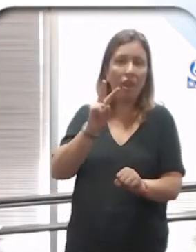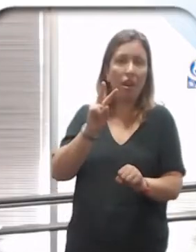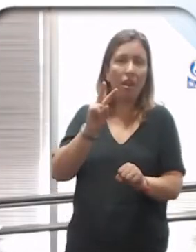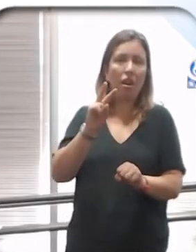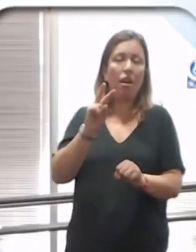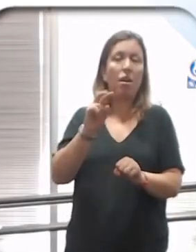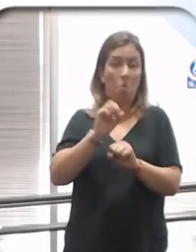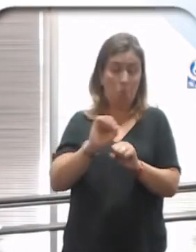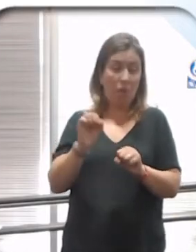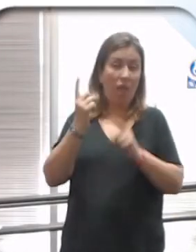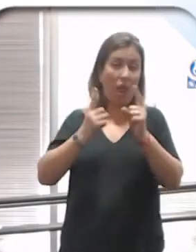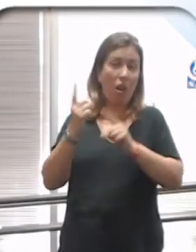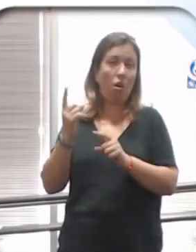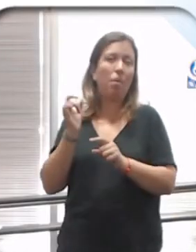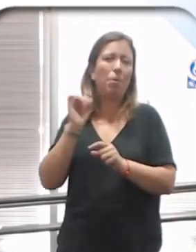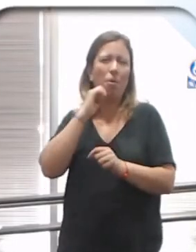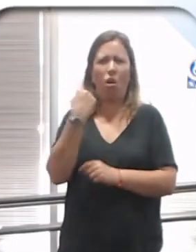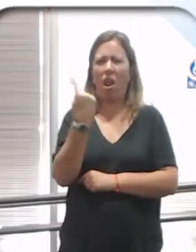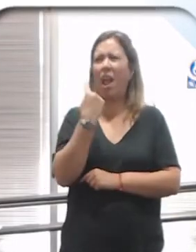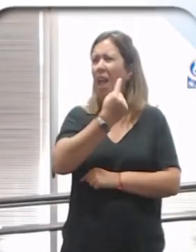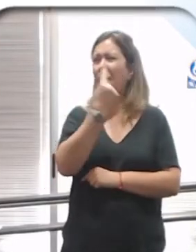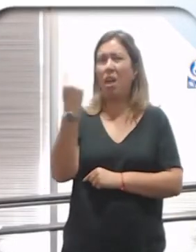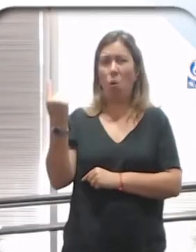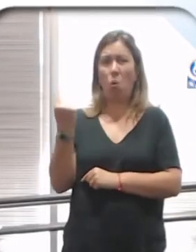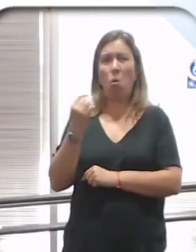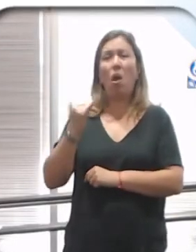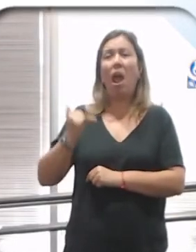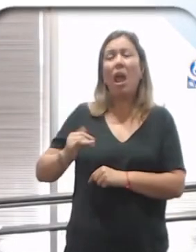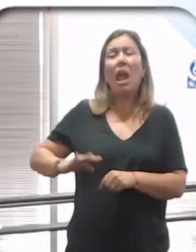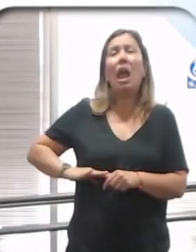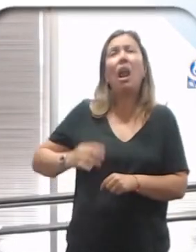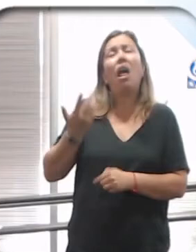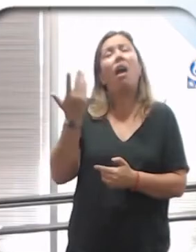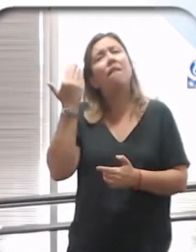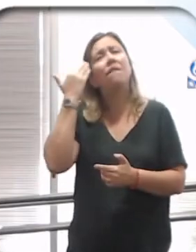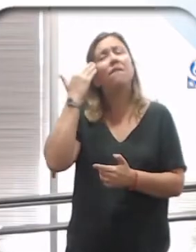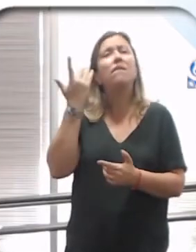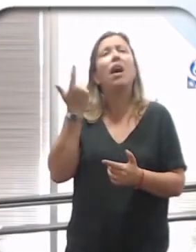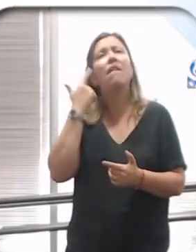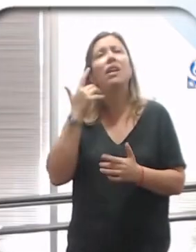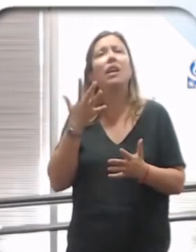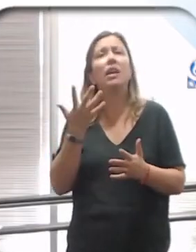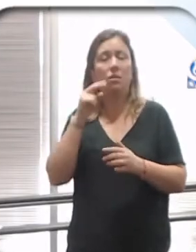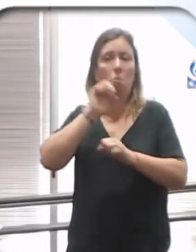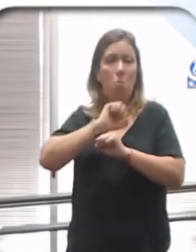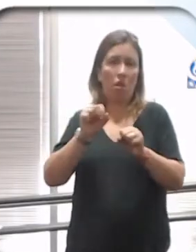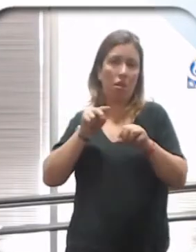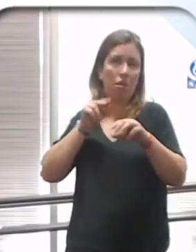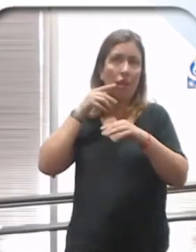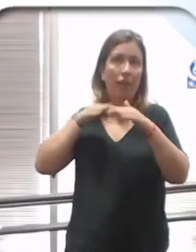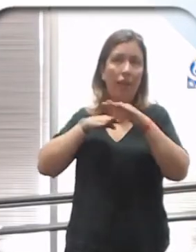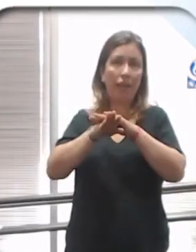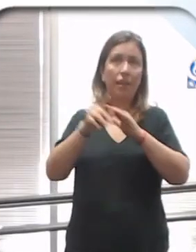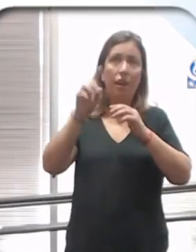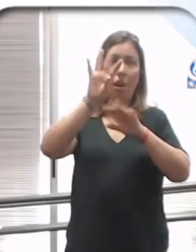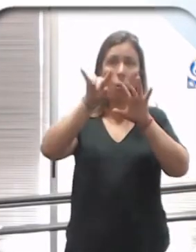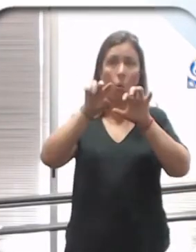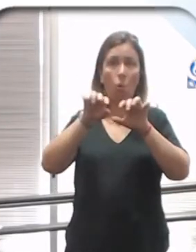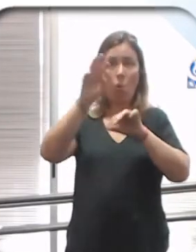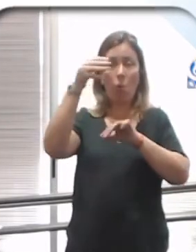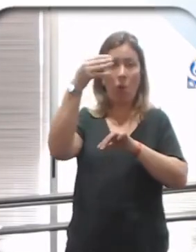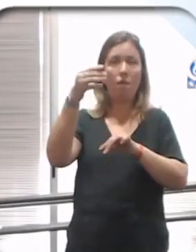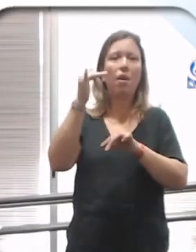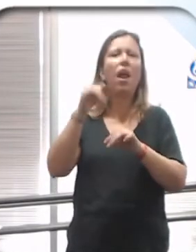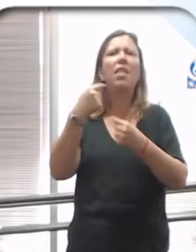Están en realidad, pero es una cuestión autodidacta. El que tengas ganas de decir, y si ponen en lo que es las publicaciones en la página,